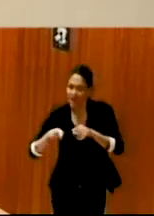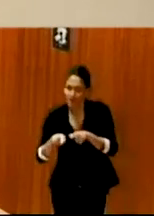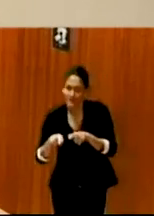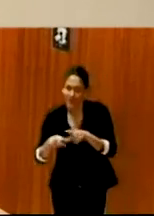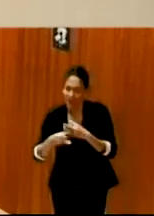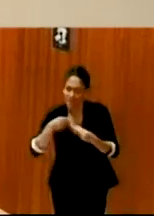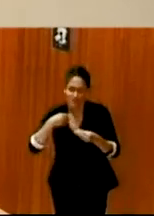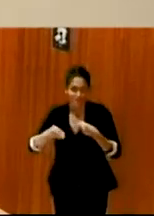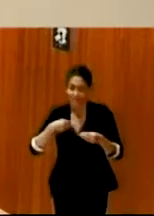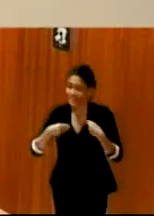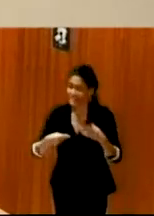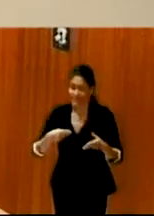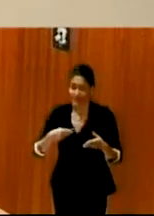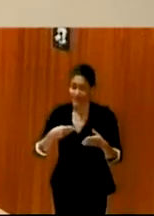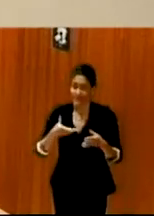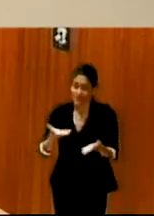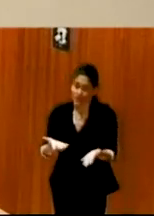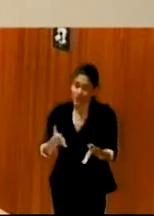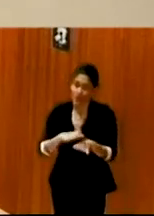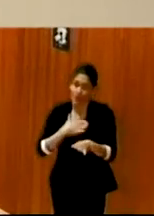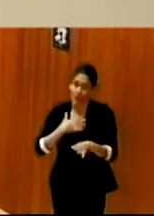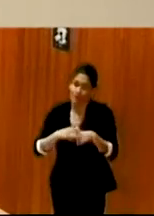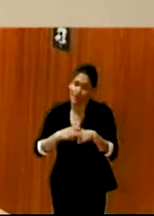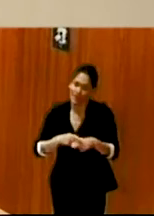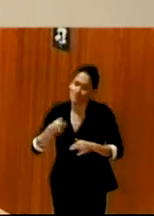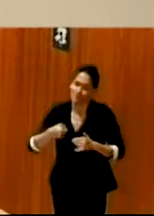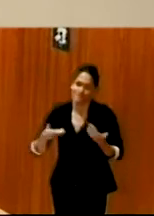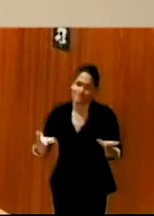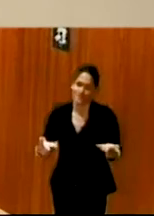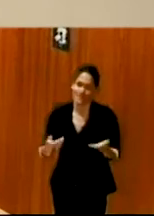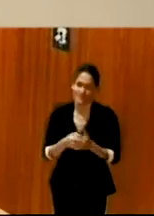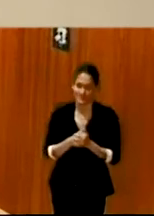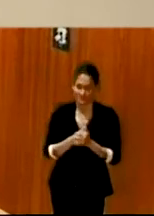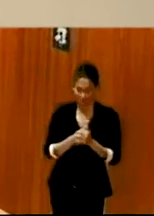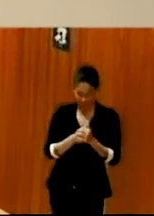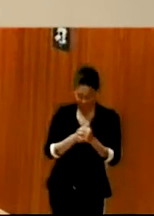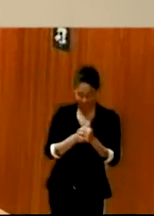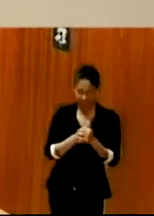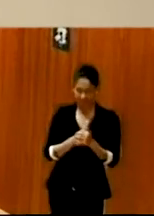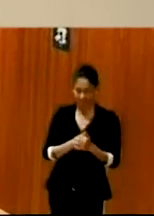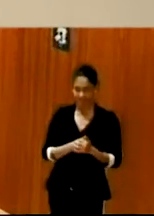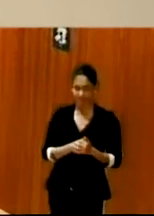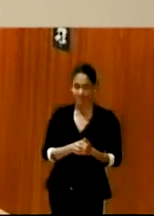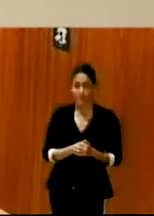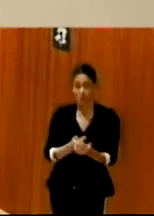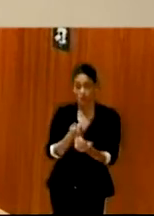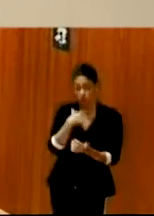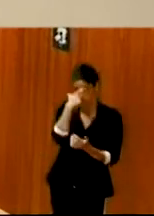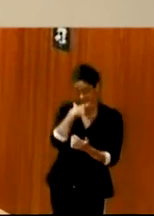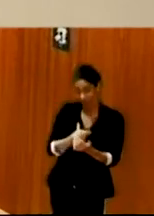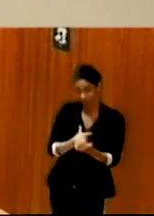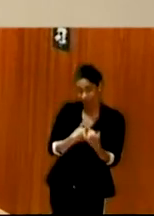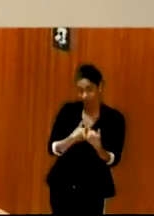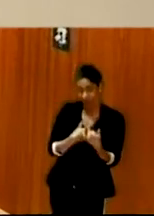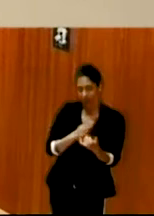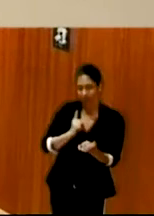tiempos, a todos los eventos estos que vamos a ir comentando. Yo soy la